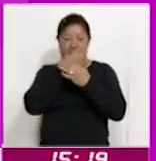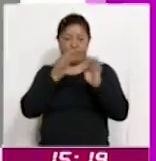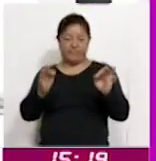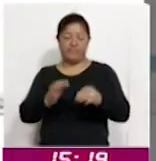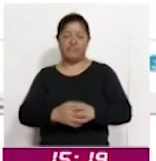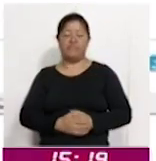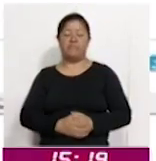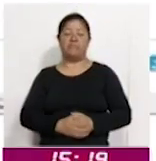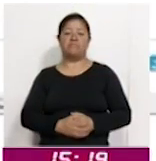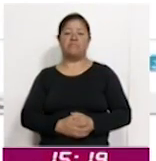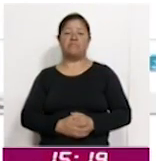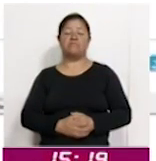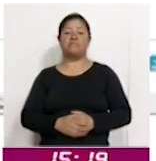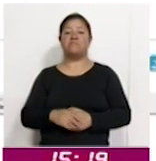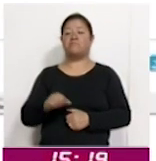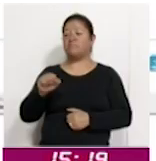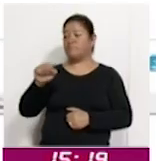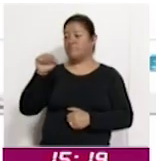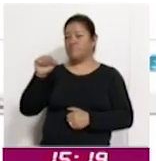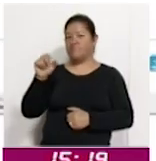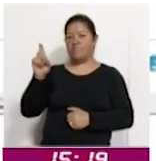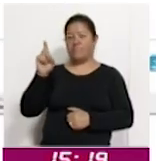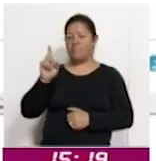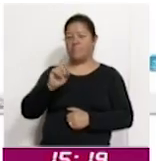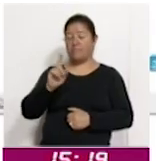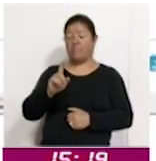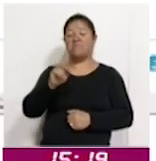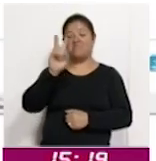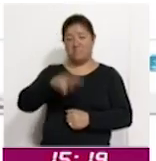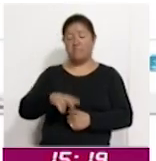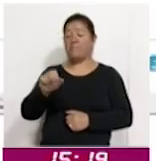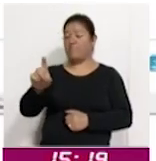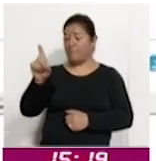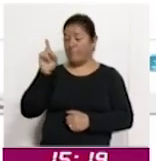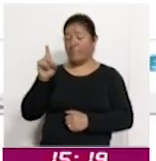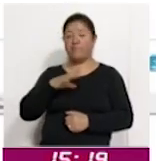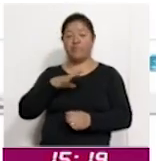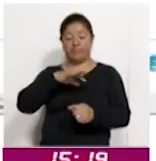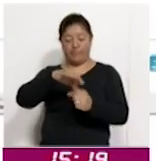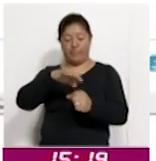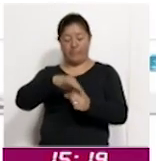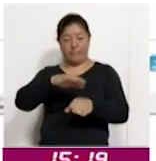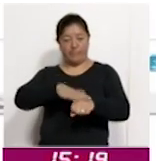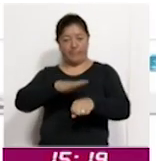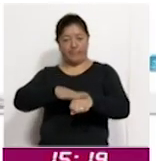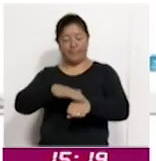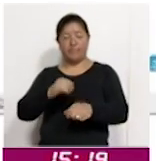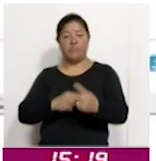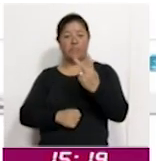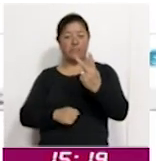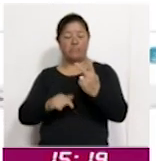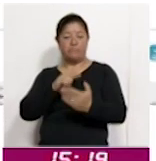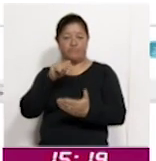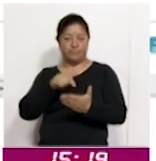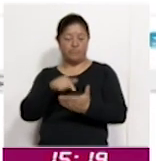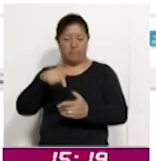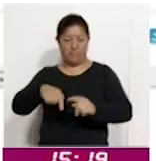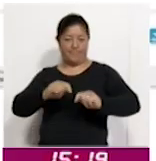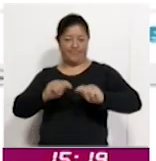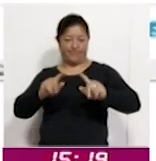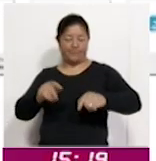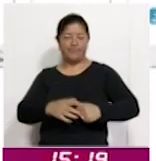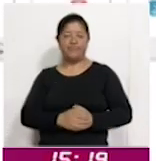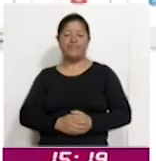que el pasado fin de semana, este domingo, tuvieron lugar las elecciones extraordinarias en dos demarcaciones, donde